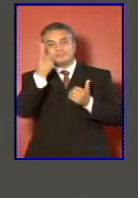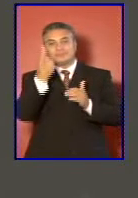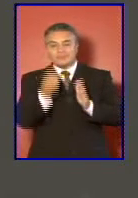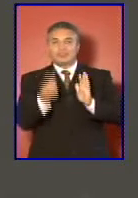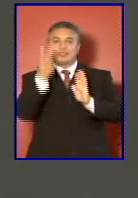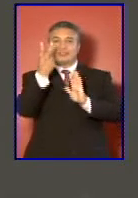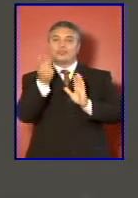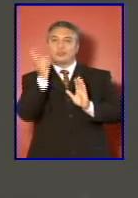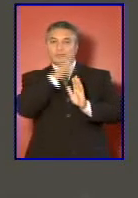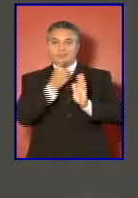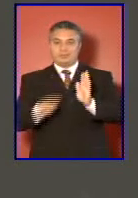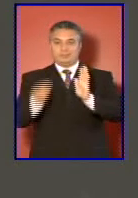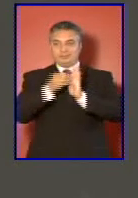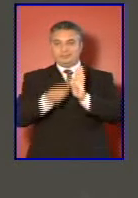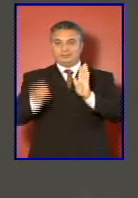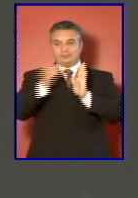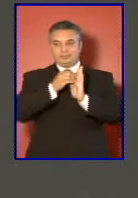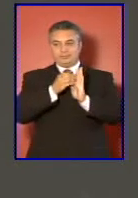últimos.